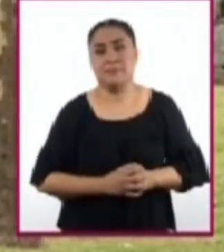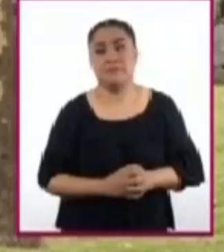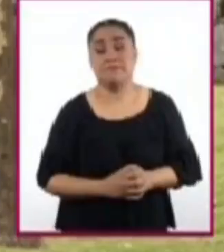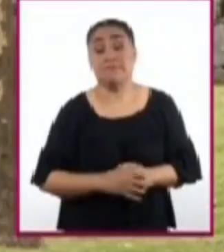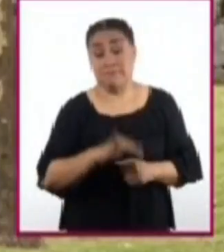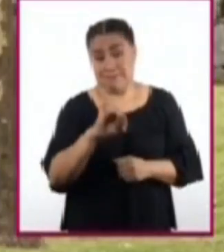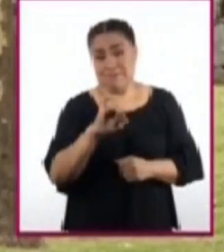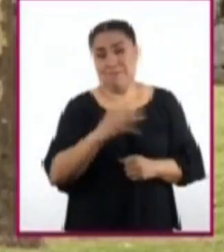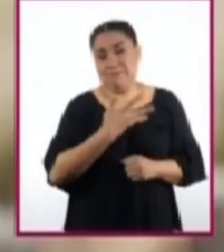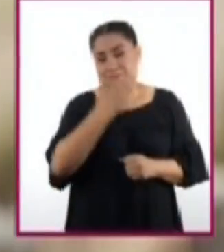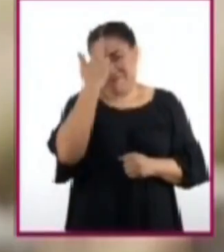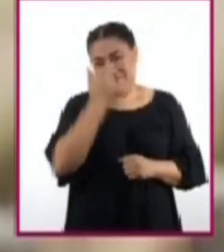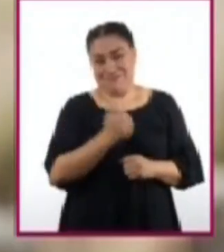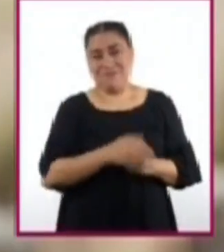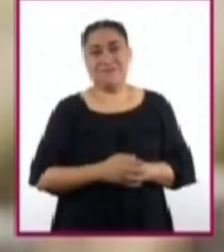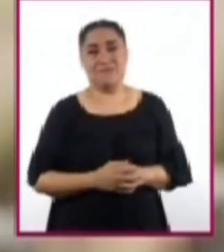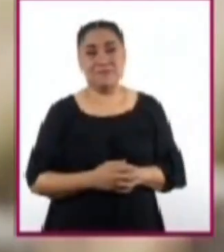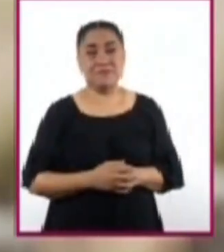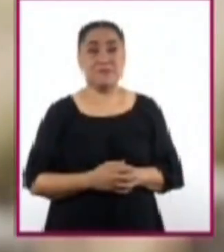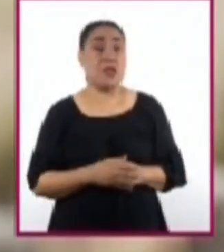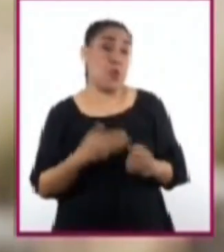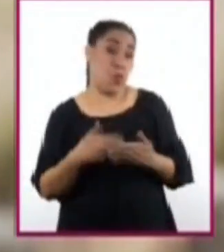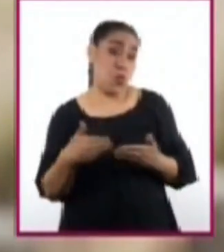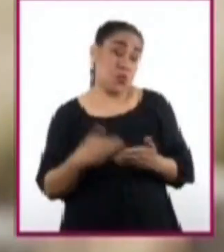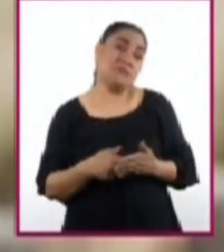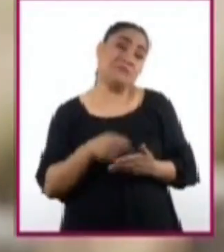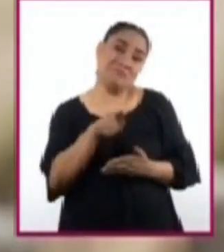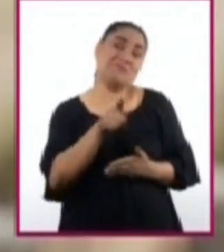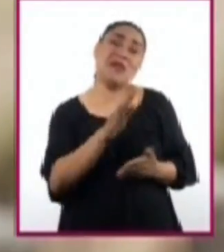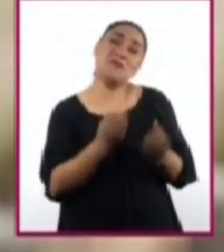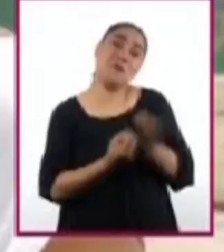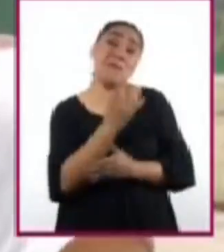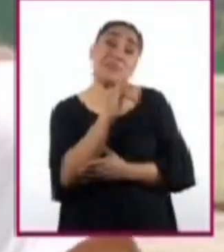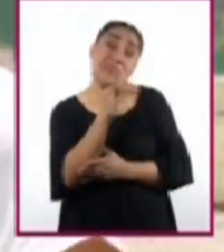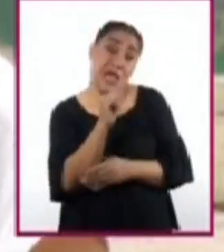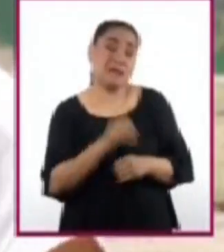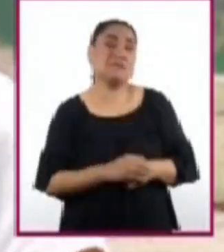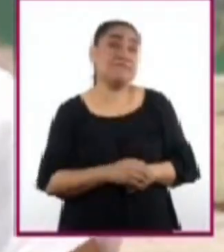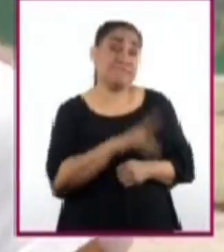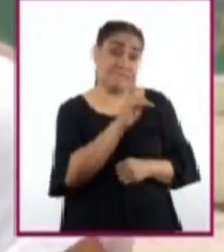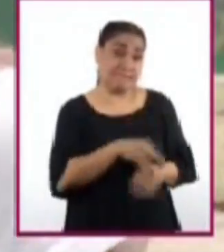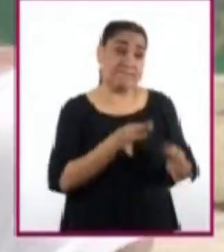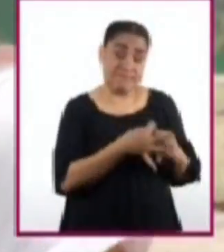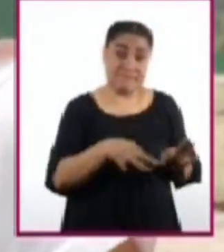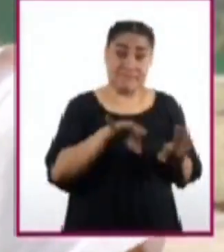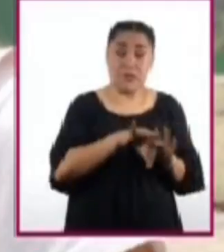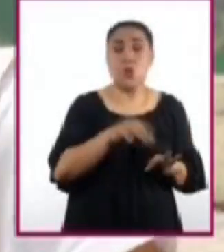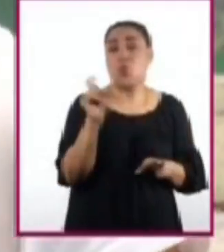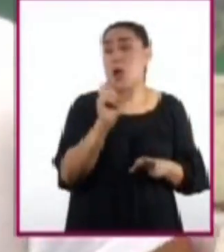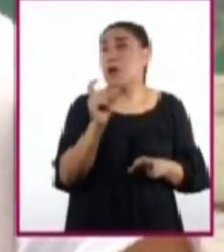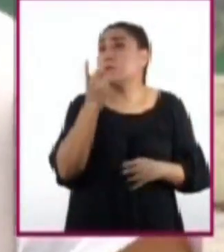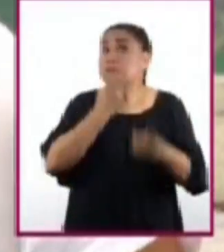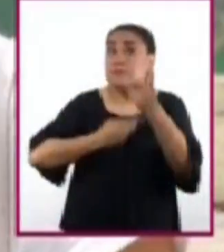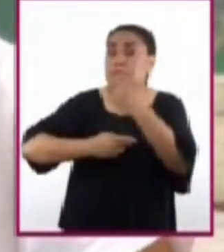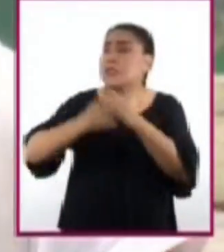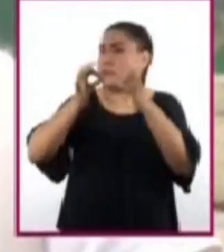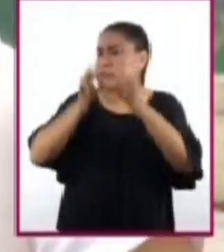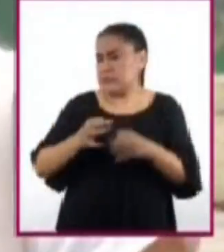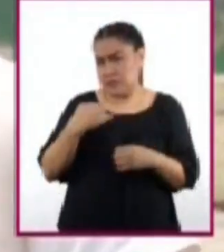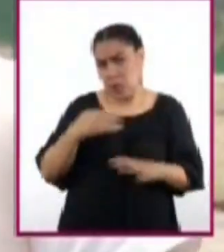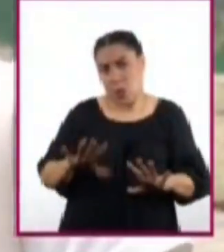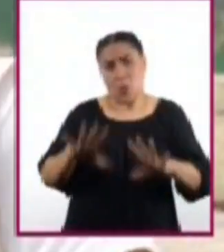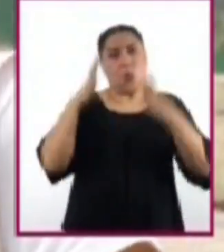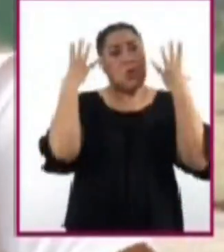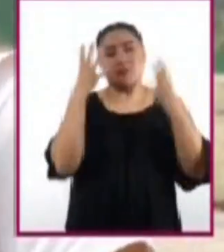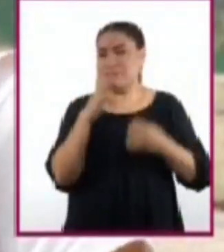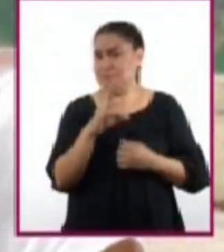Pues sí, como dices, lo único que te queda es ser una buena tía, ¿no crees? Por eso es importante tomar decisiones informadas y pensar muy bien antes de